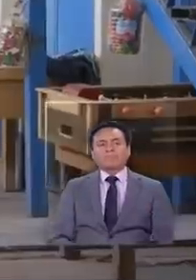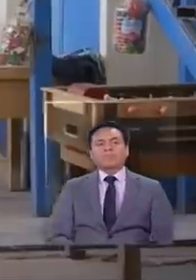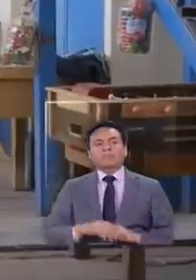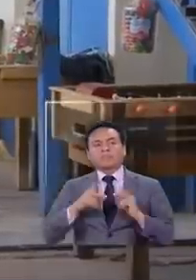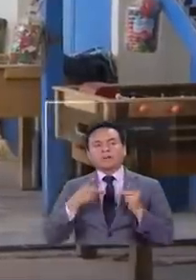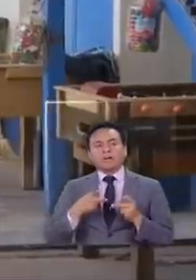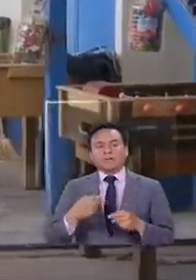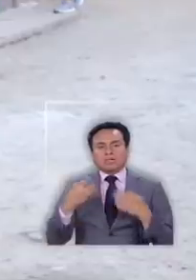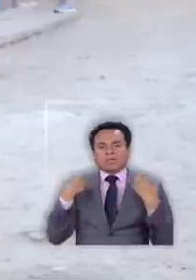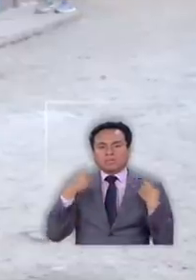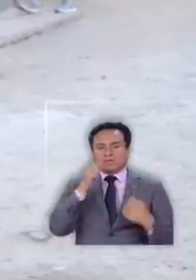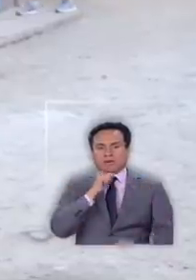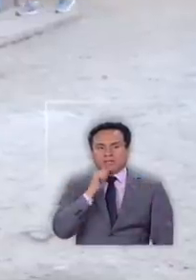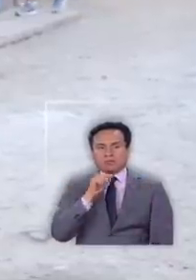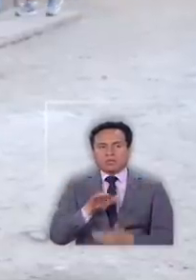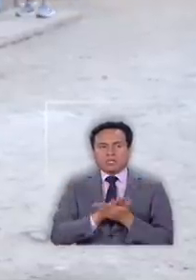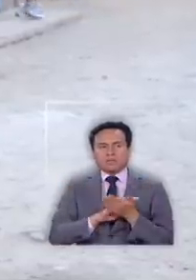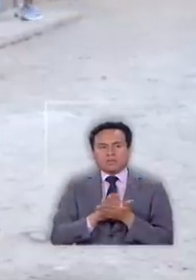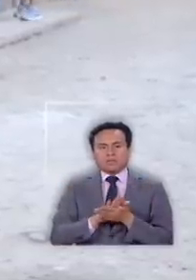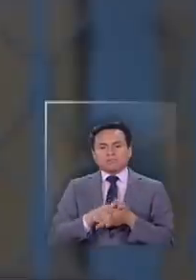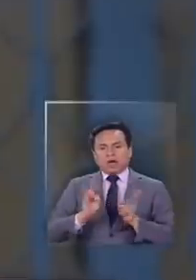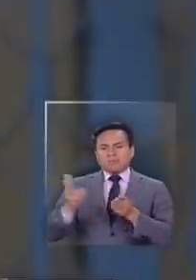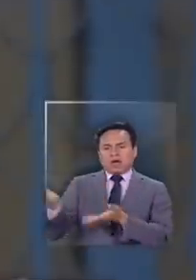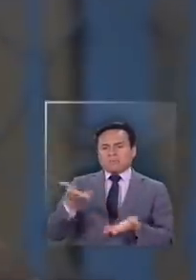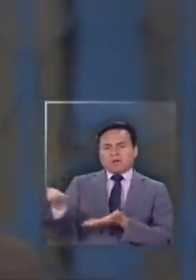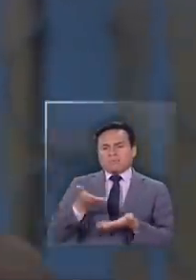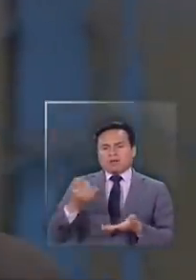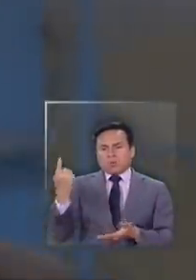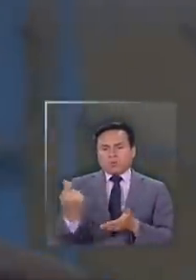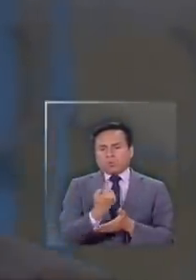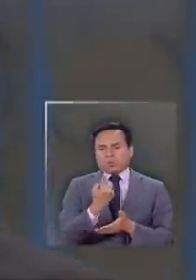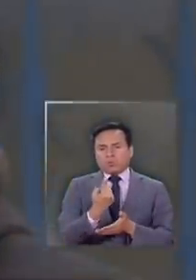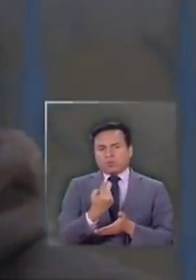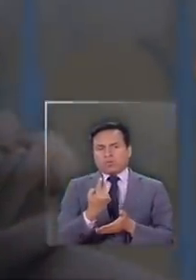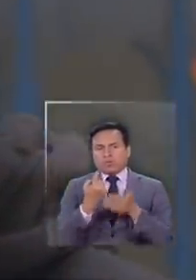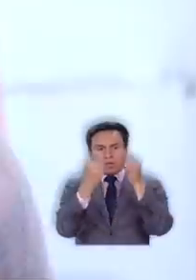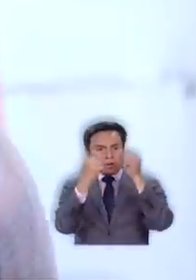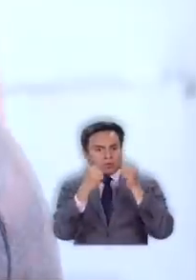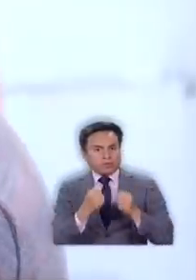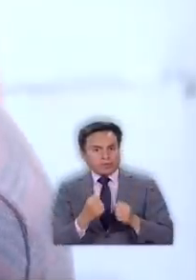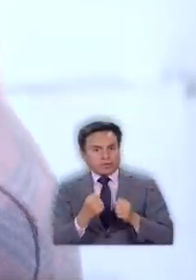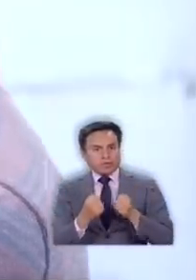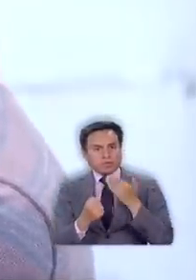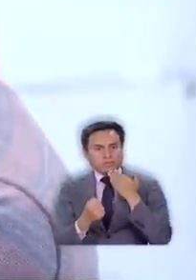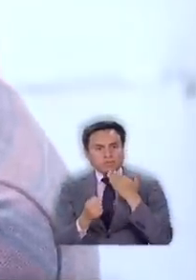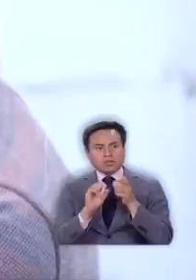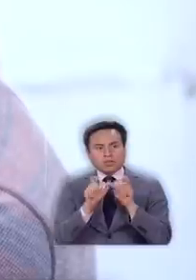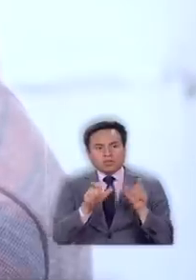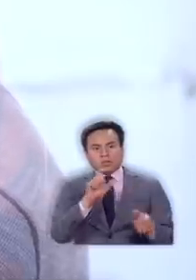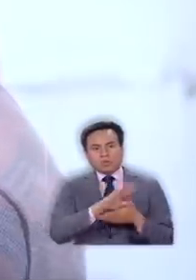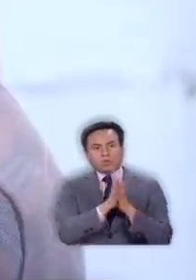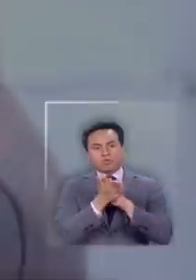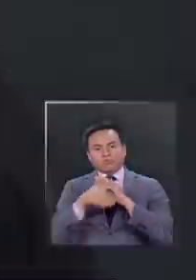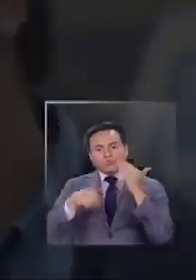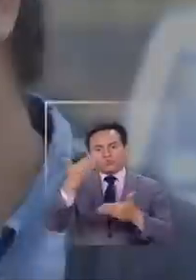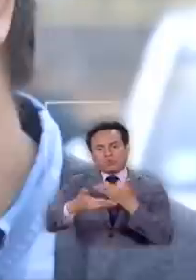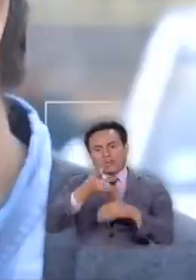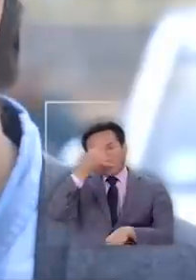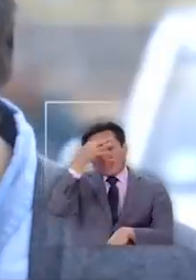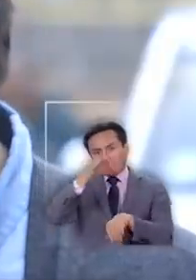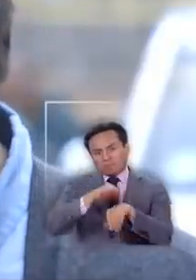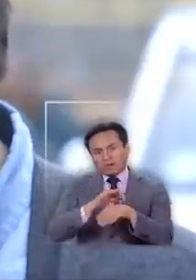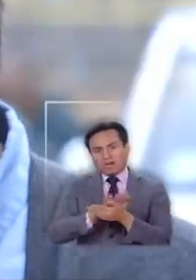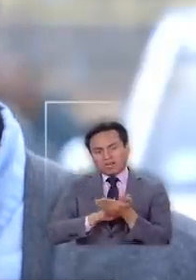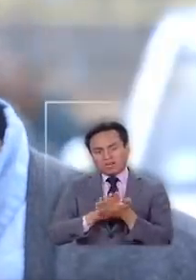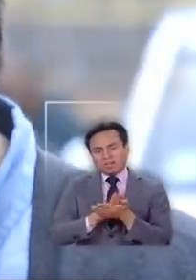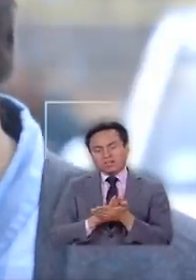sería irresponsable dice Alexis que por dejar entrar a uno existiera la posibilidad de que todo el resto se enfermara. Este es